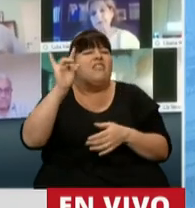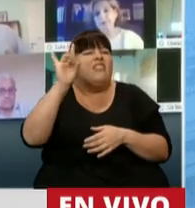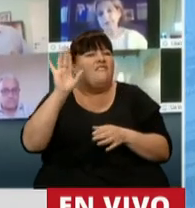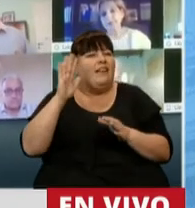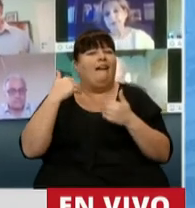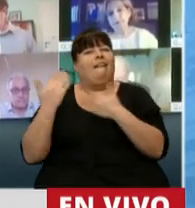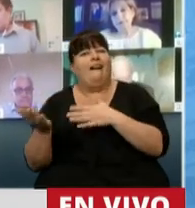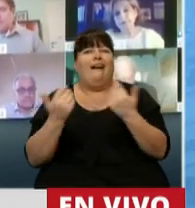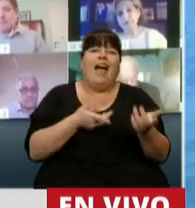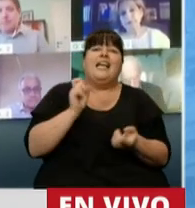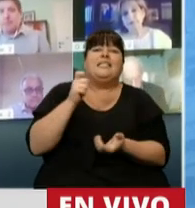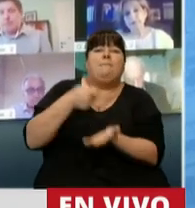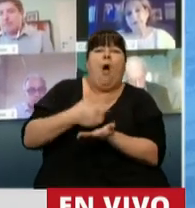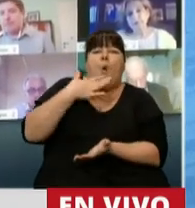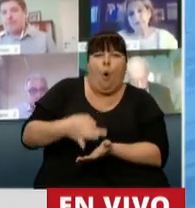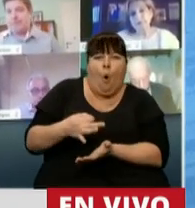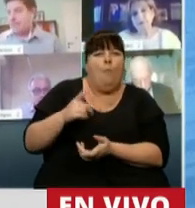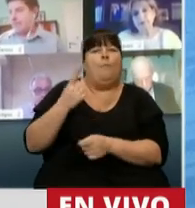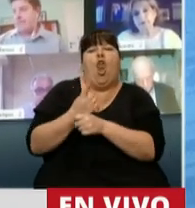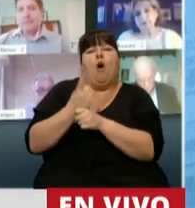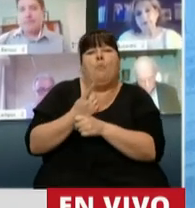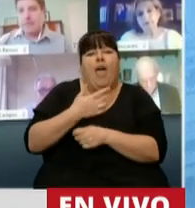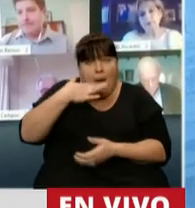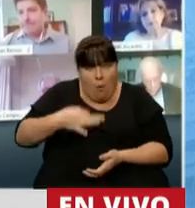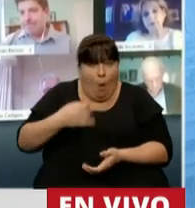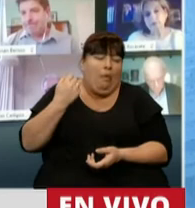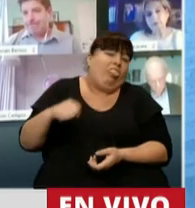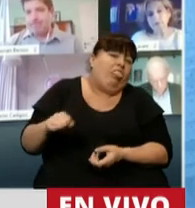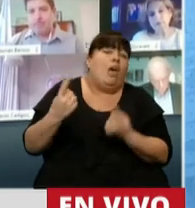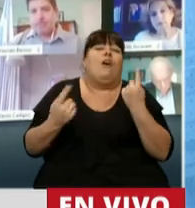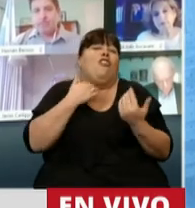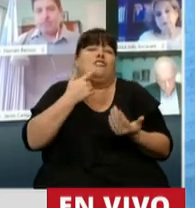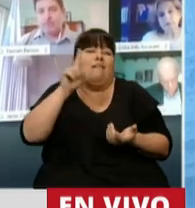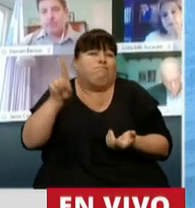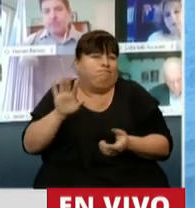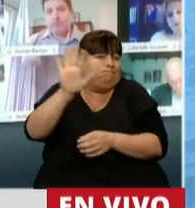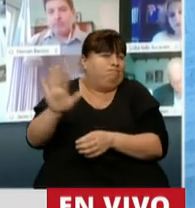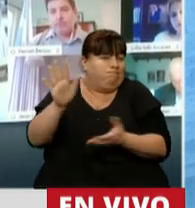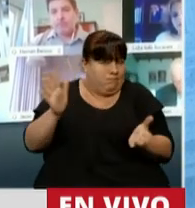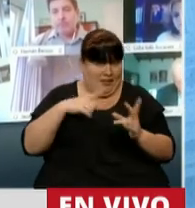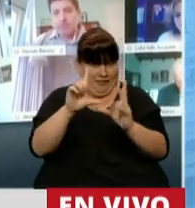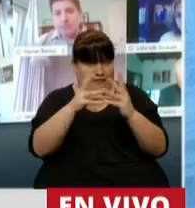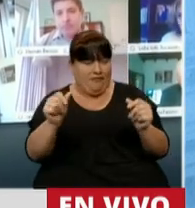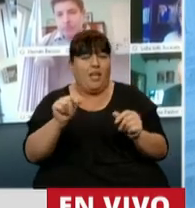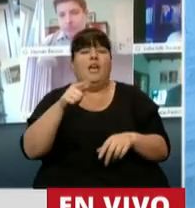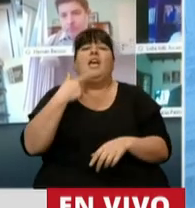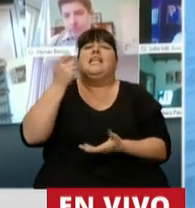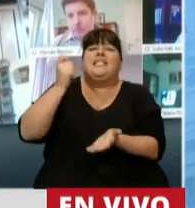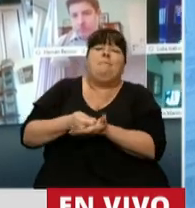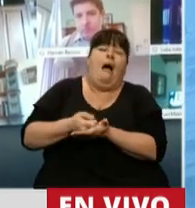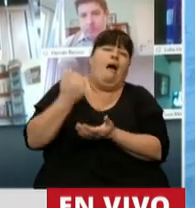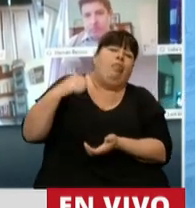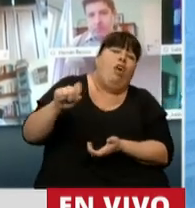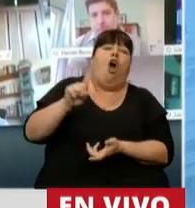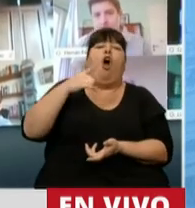discrecional decir quién ha pagado porque no ha podido, quién no ha pagado porque estoy terminando, dicen quién no ha pagado porque